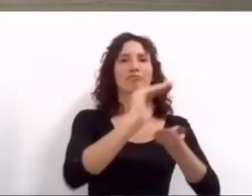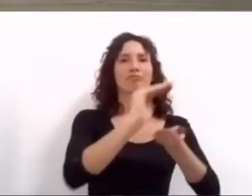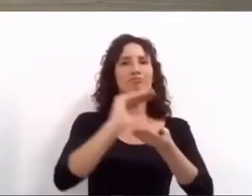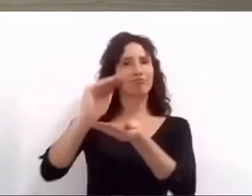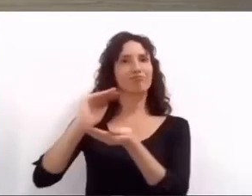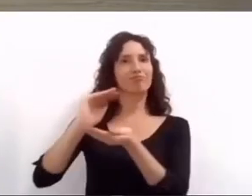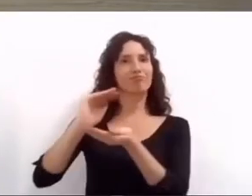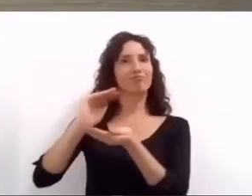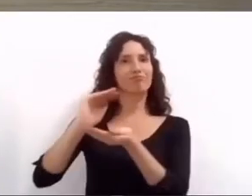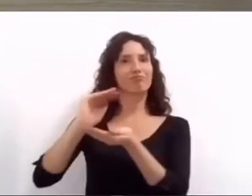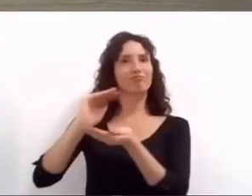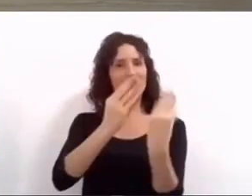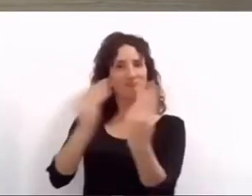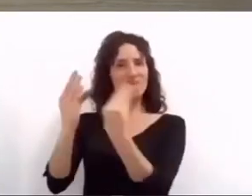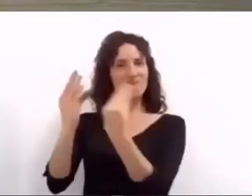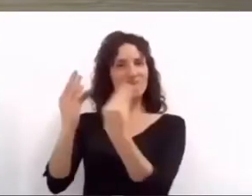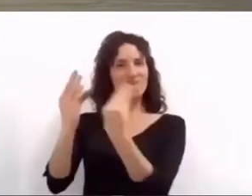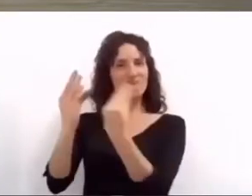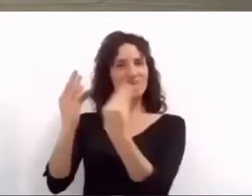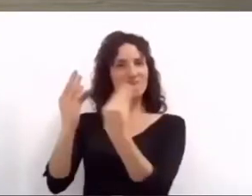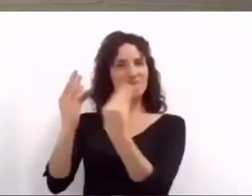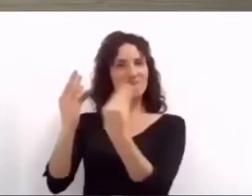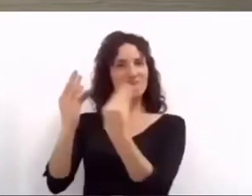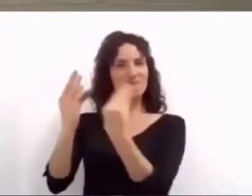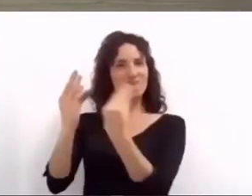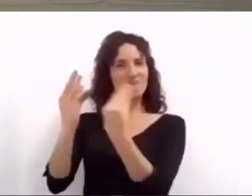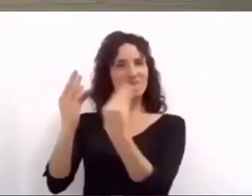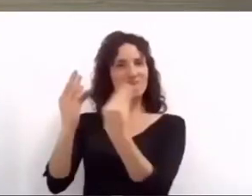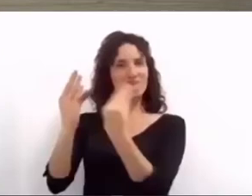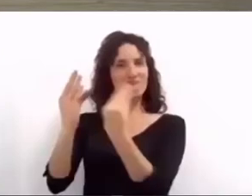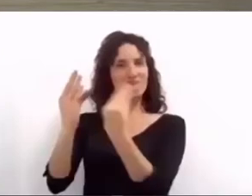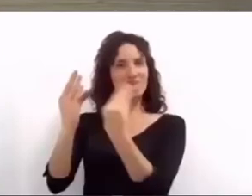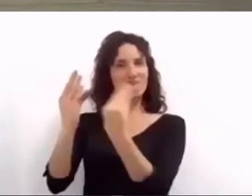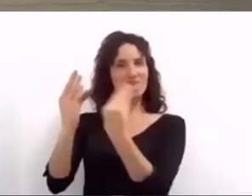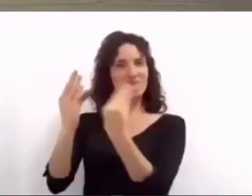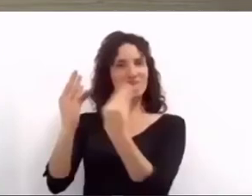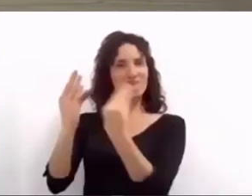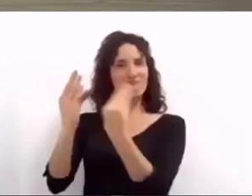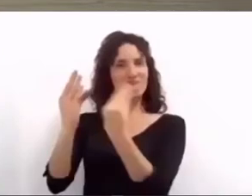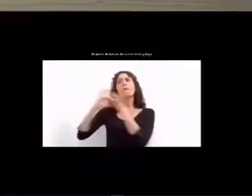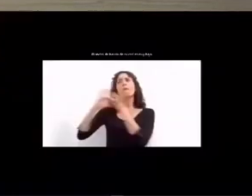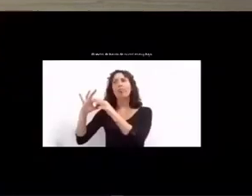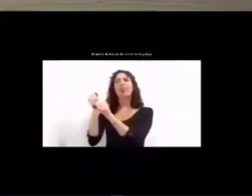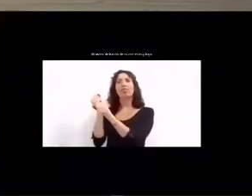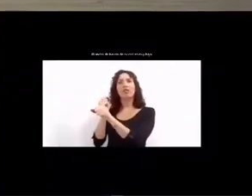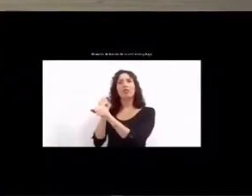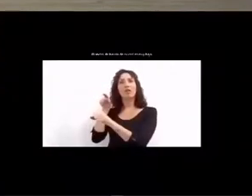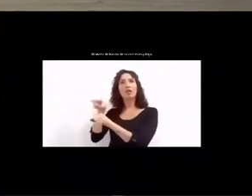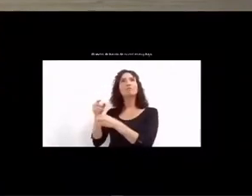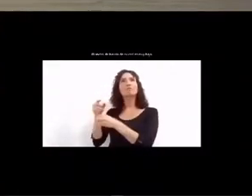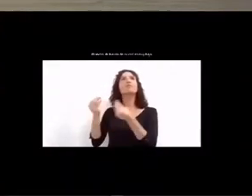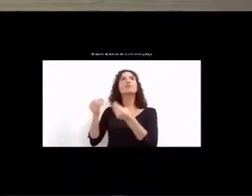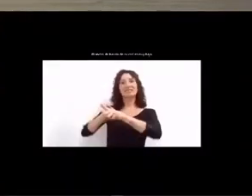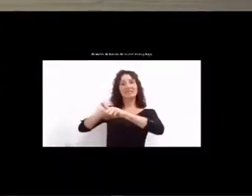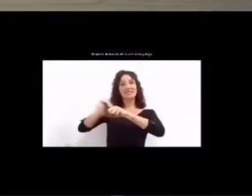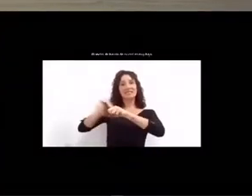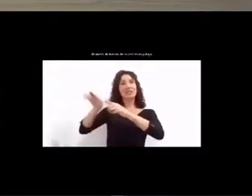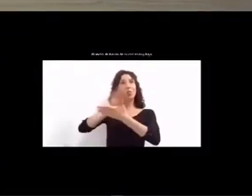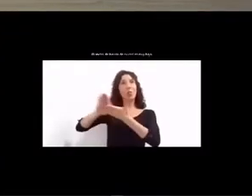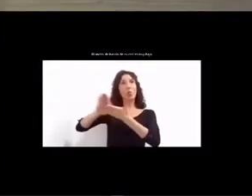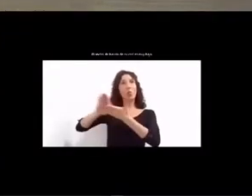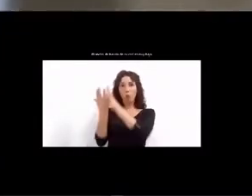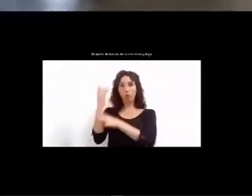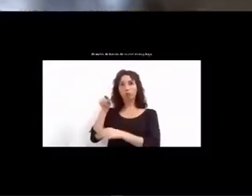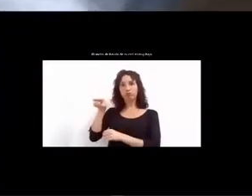y trabajando conjuntamente con la Universidad Nacional de Rosario crearemos una diplomatura de economía social para sumarles